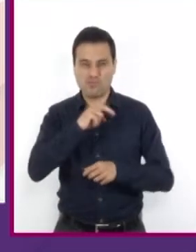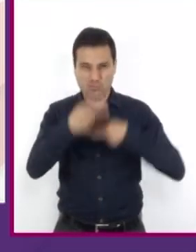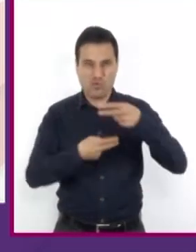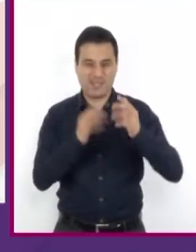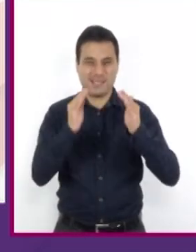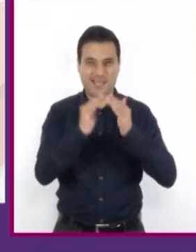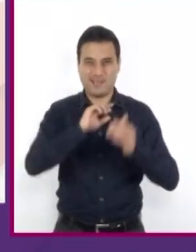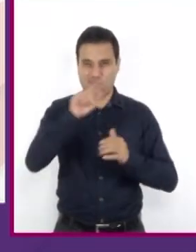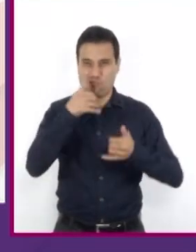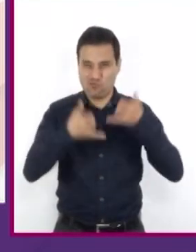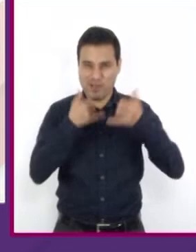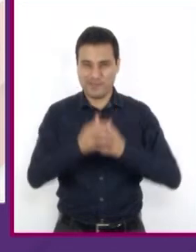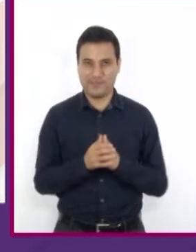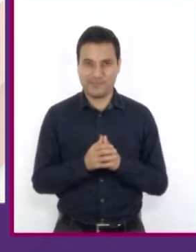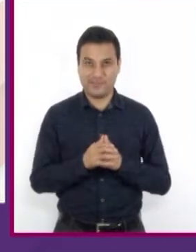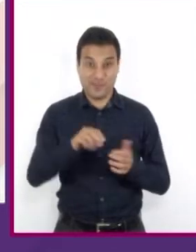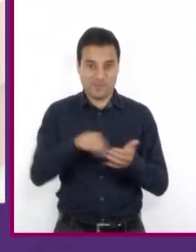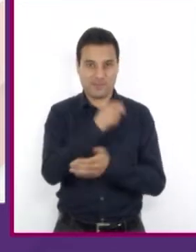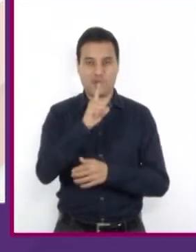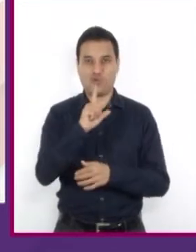juntos. Luis.